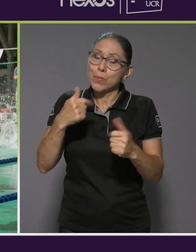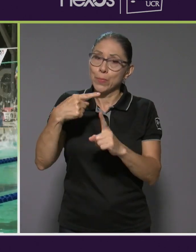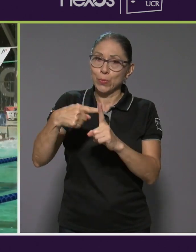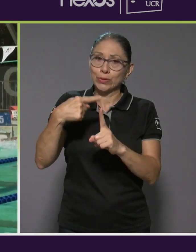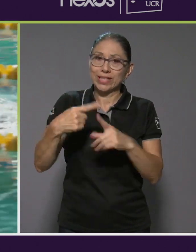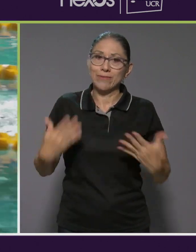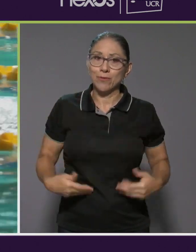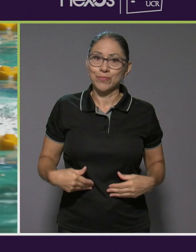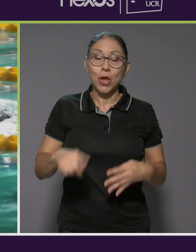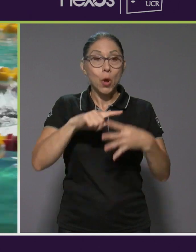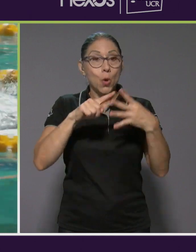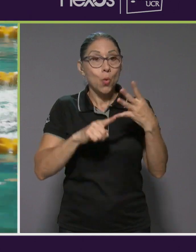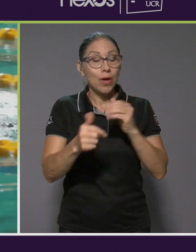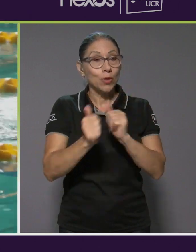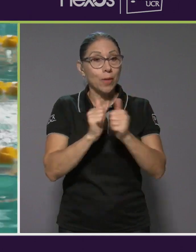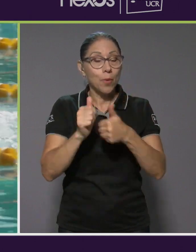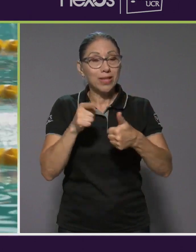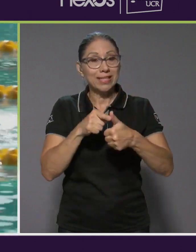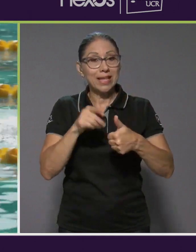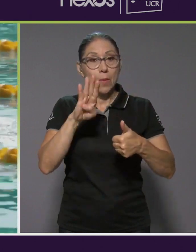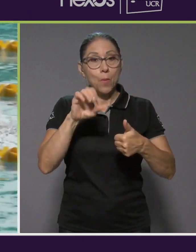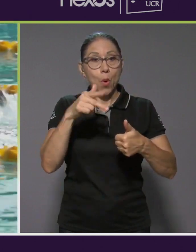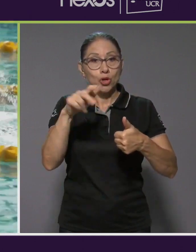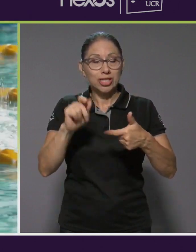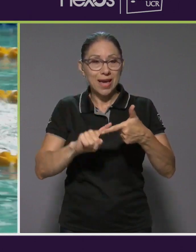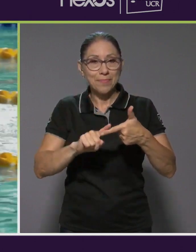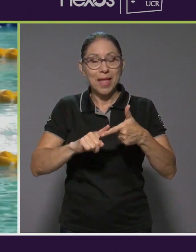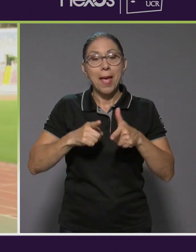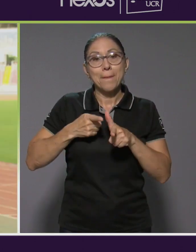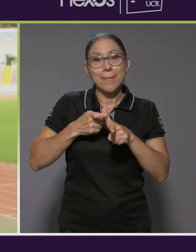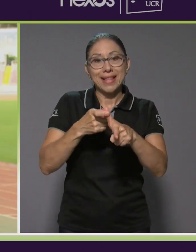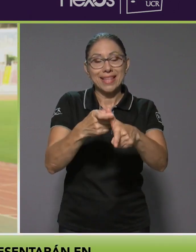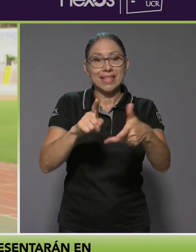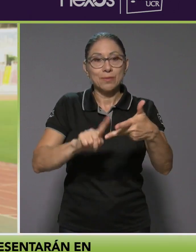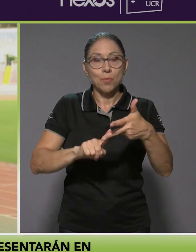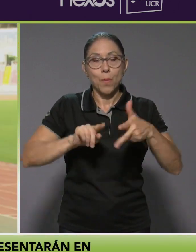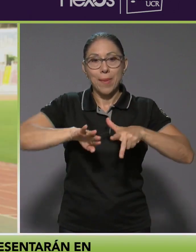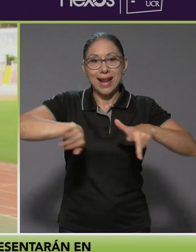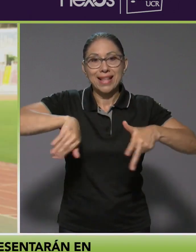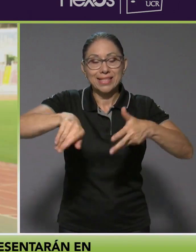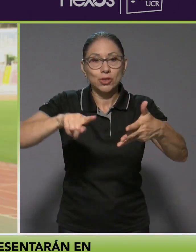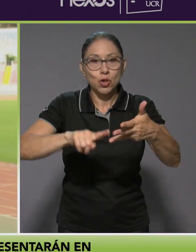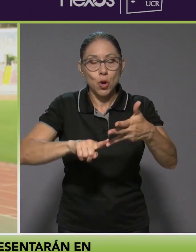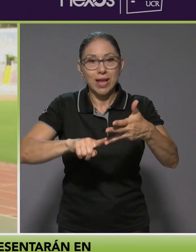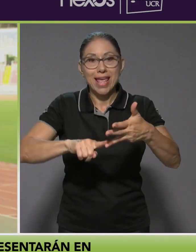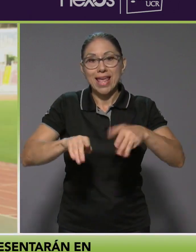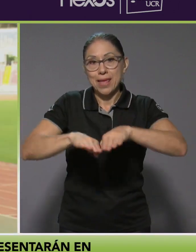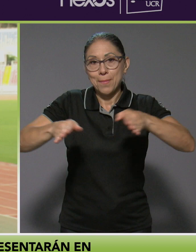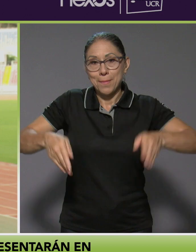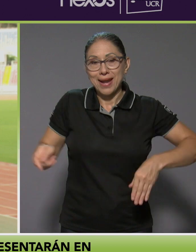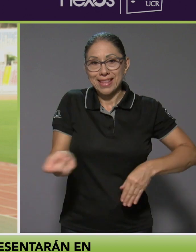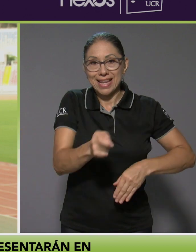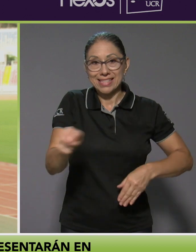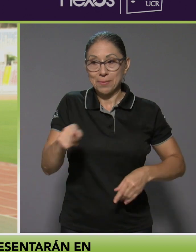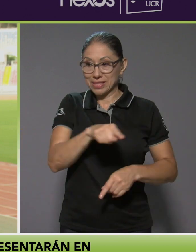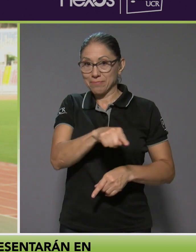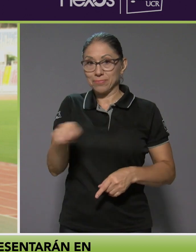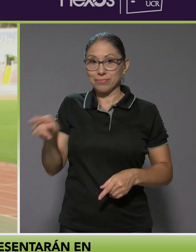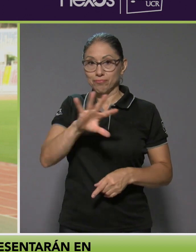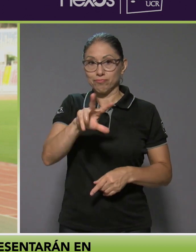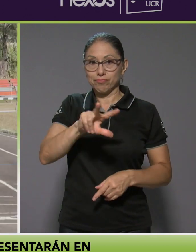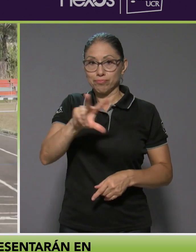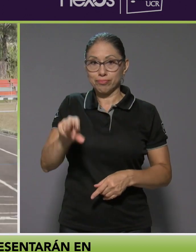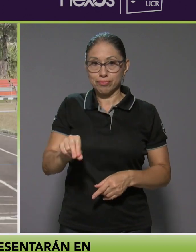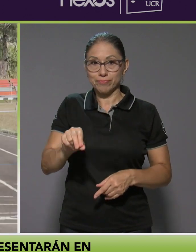cuatro deportes, bocha, atletismo, para natación y para tenis de mesa, en donde tenemos un total de